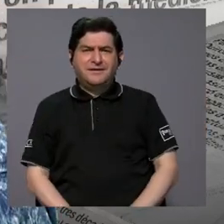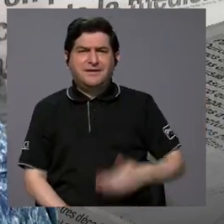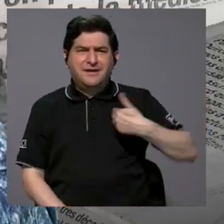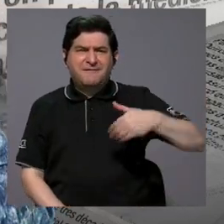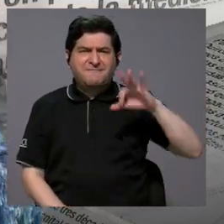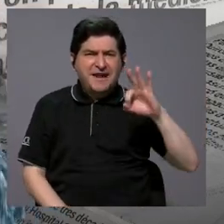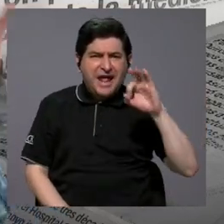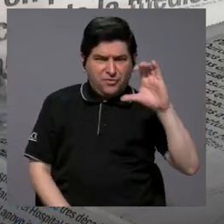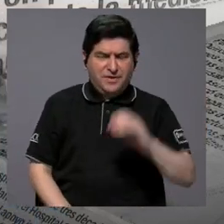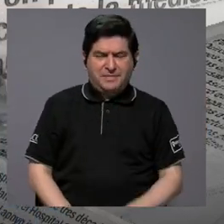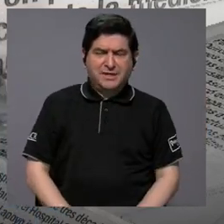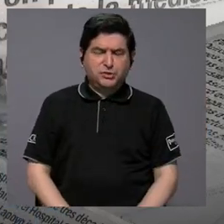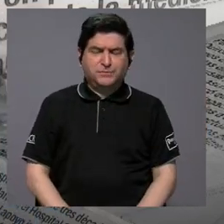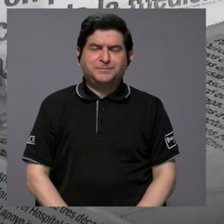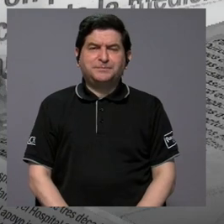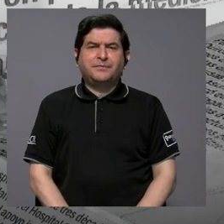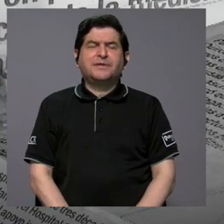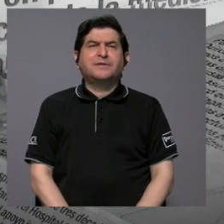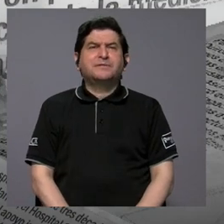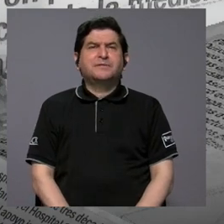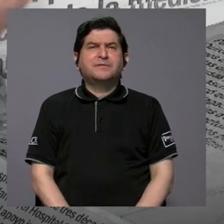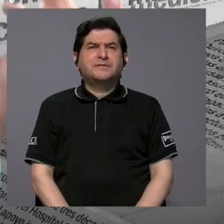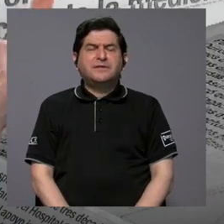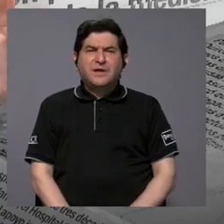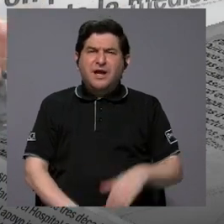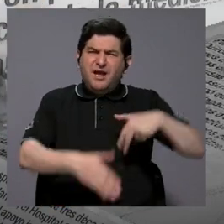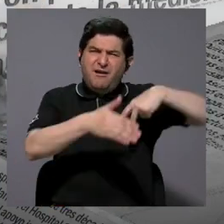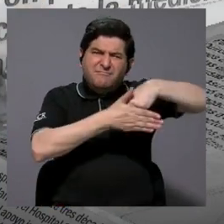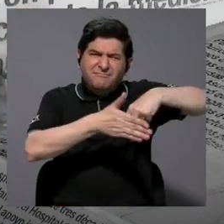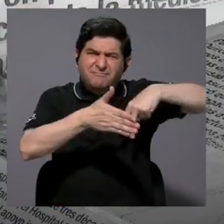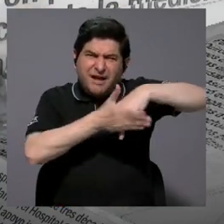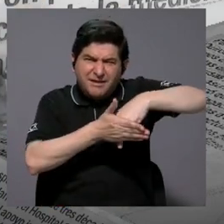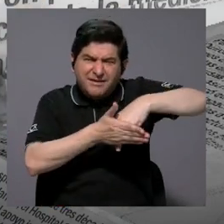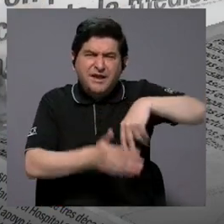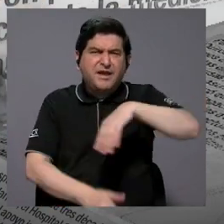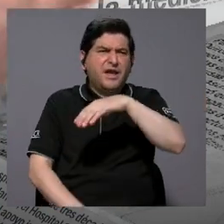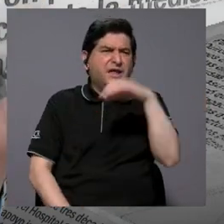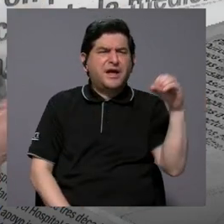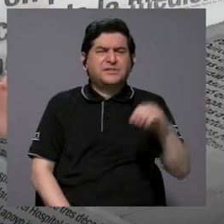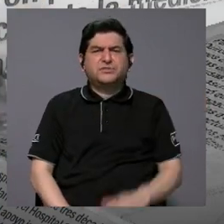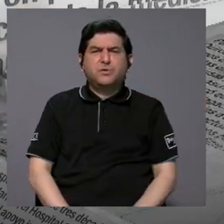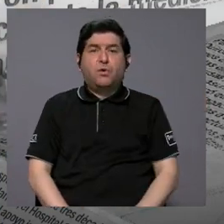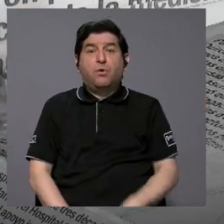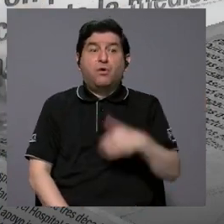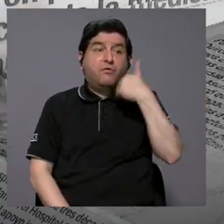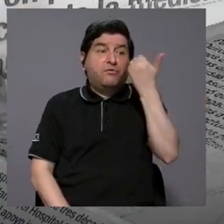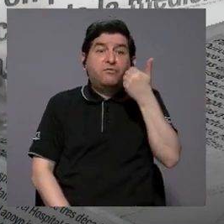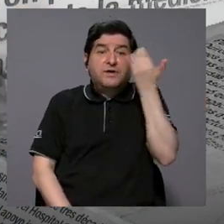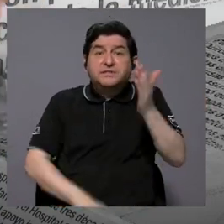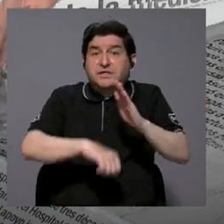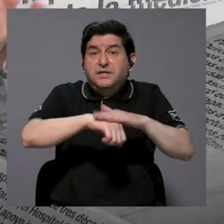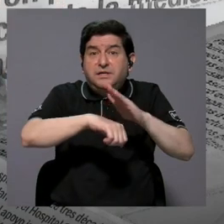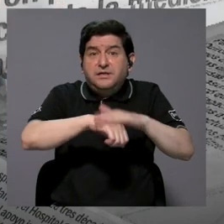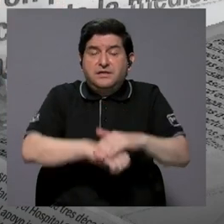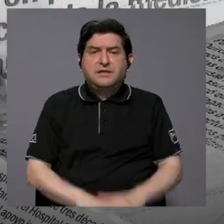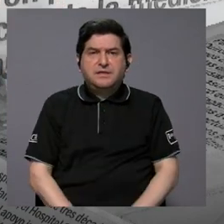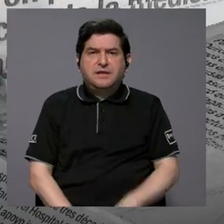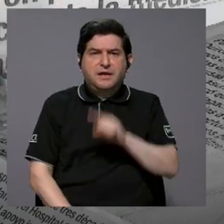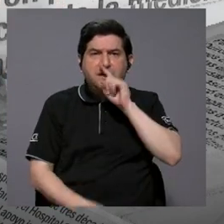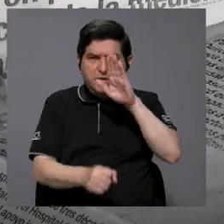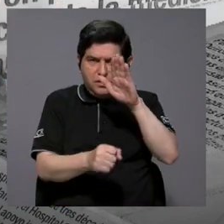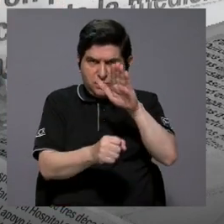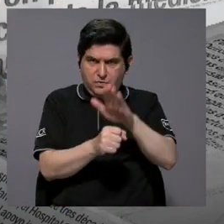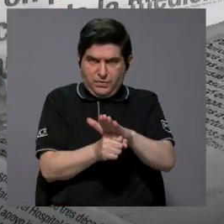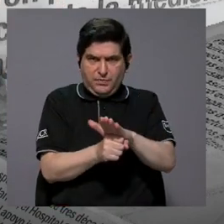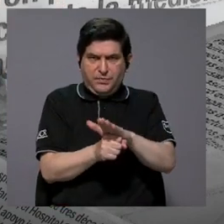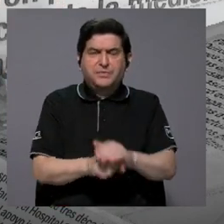usted, que yo quería, ¿qué obstáculos o qué facilidad estuvo, cómo está comprometida